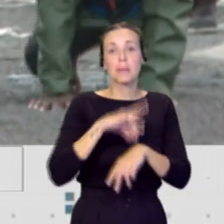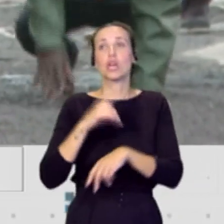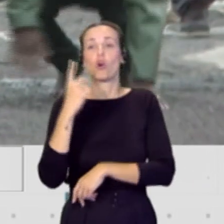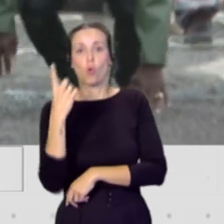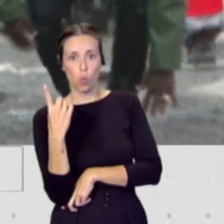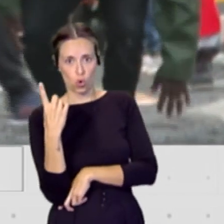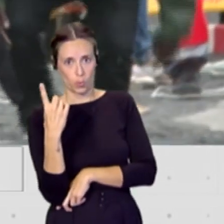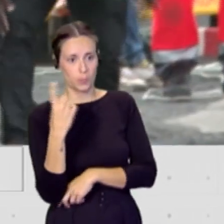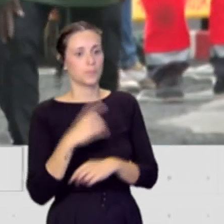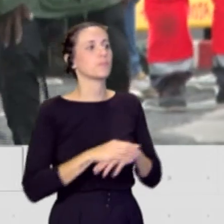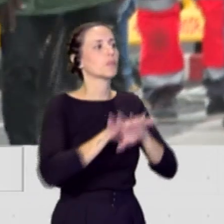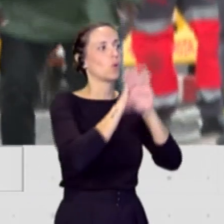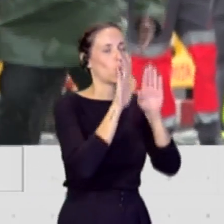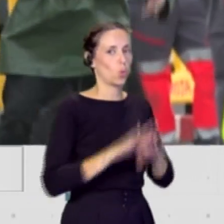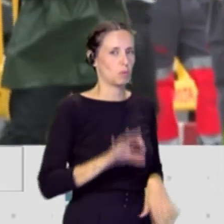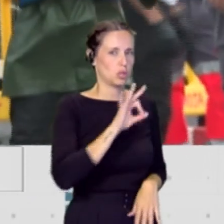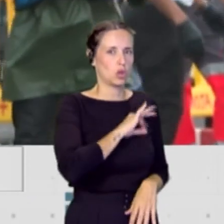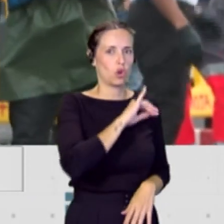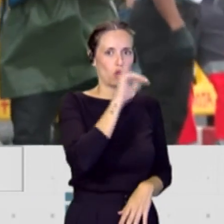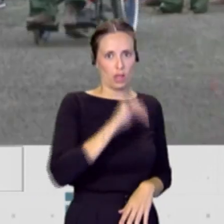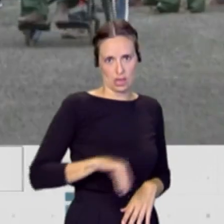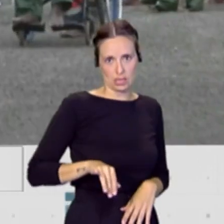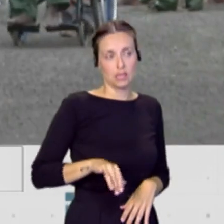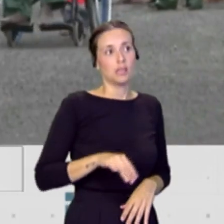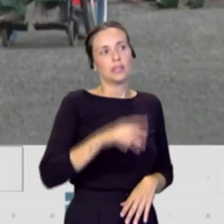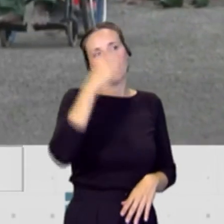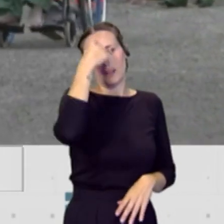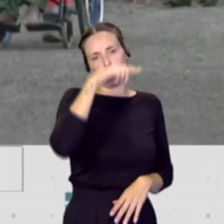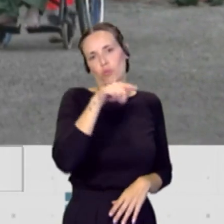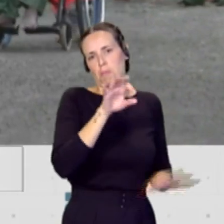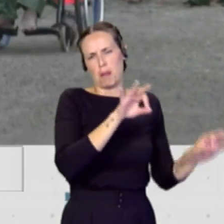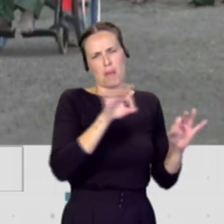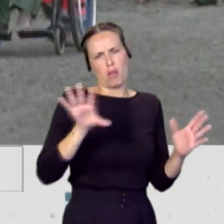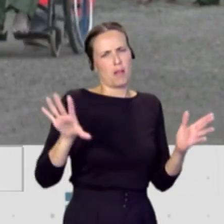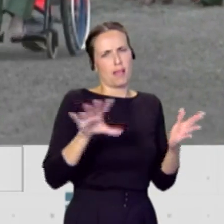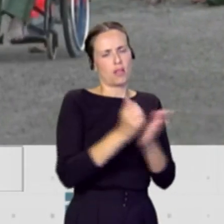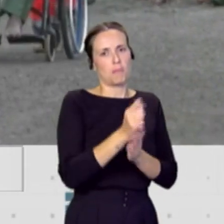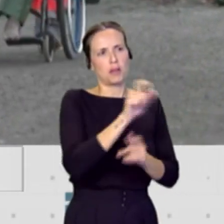Bueno, y ya por último, señor González, sabemos que ustedes están preparados para todo el personal sanitario,